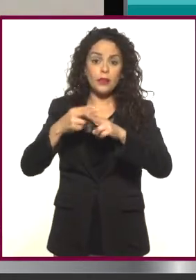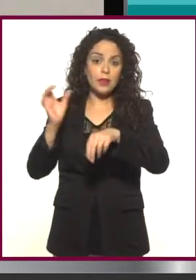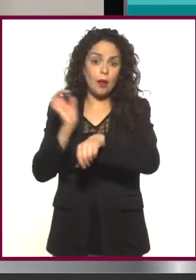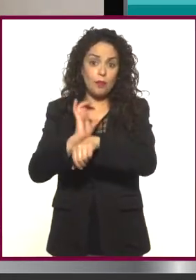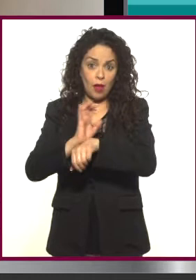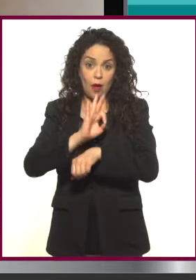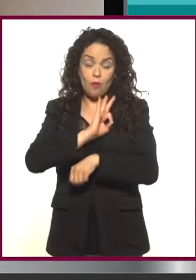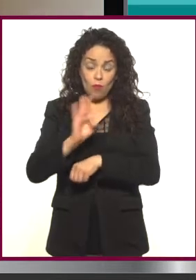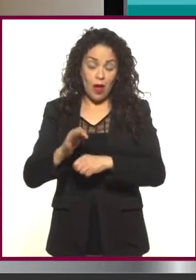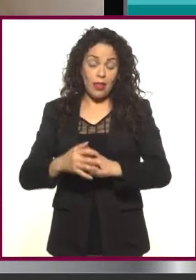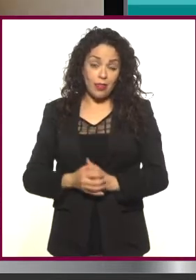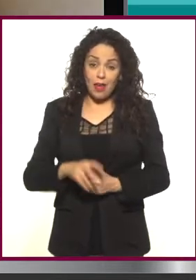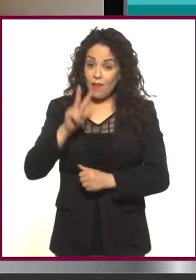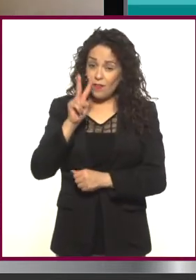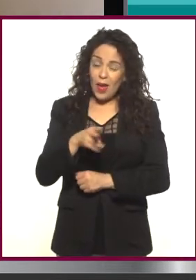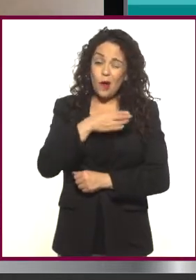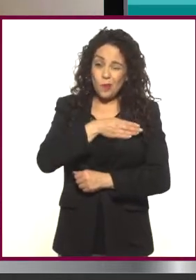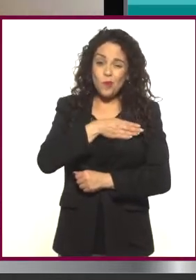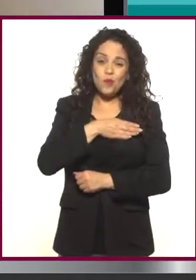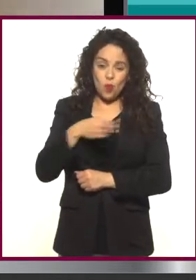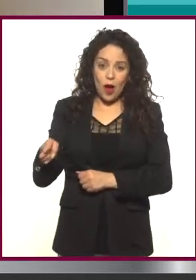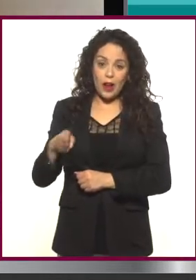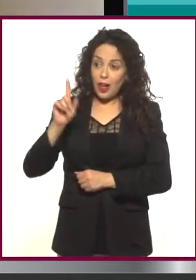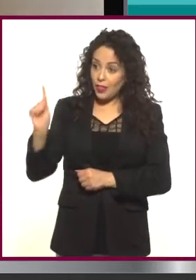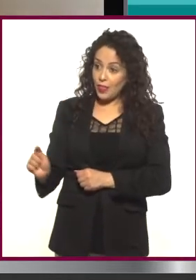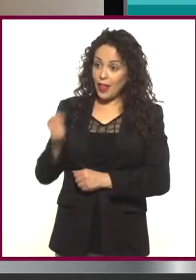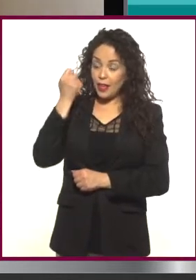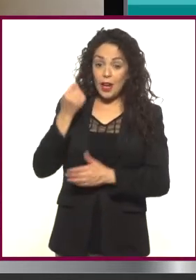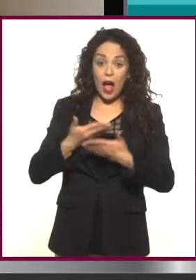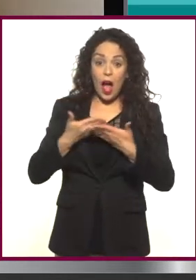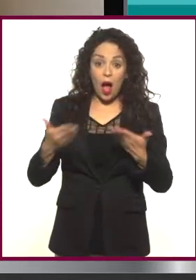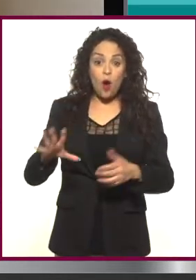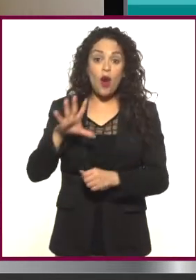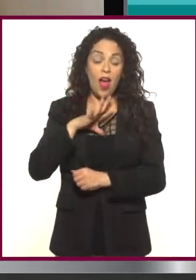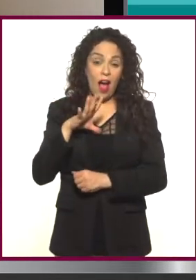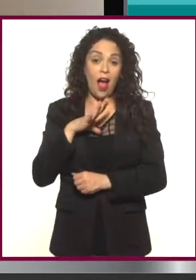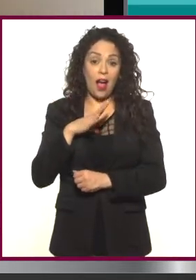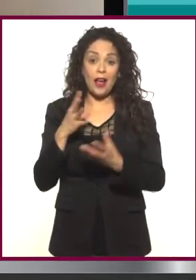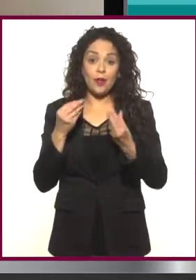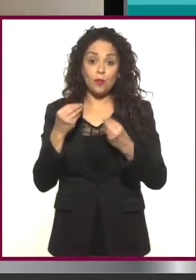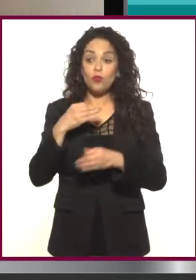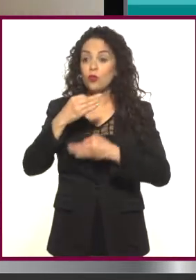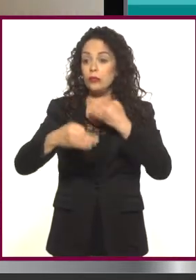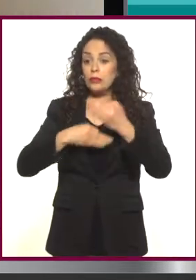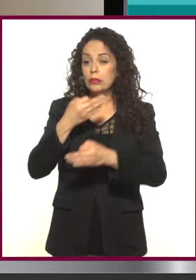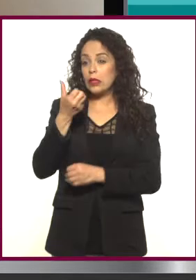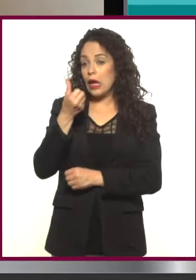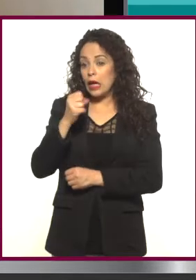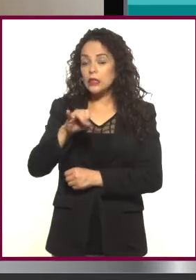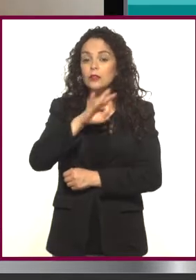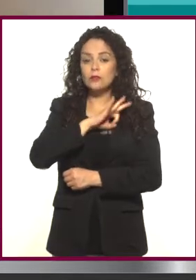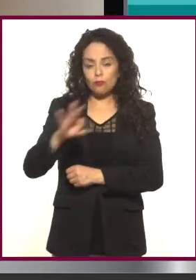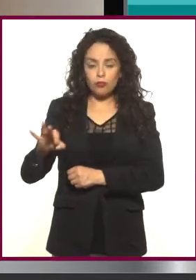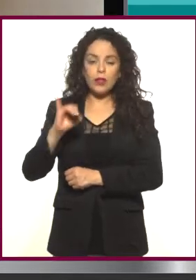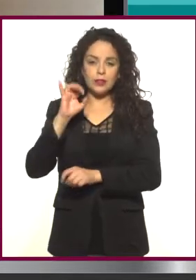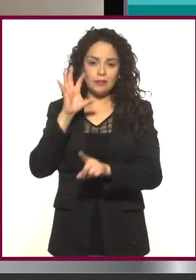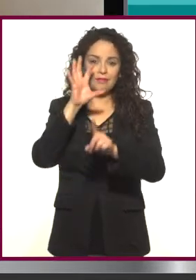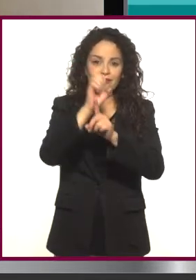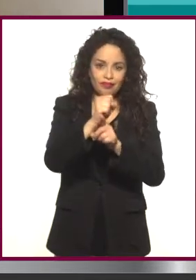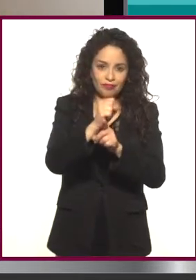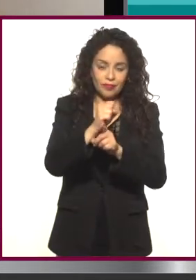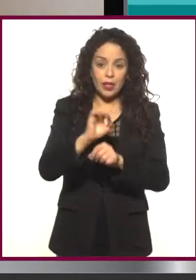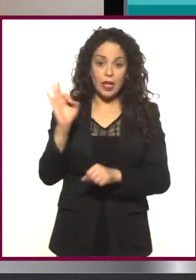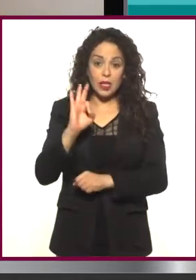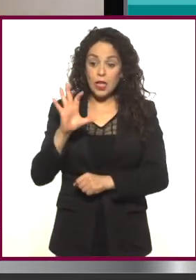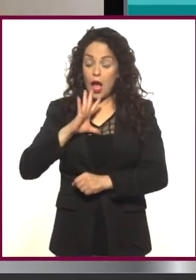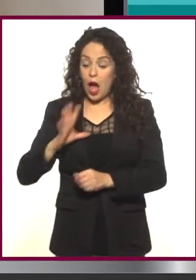Entonces, creo que es muy bueno el que la tecnología hoy esté al alcance de todos porque a todos nos permite,